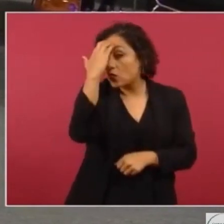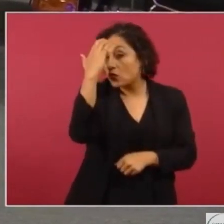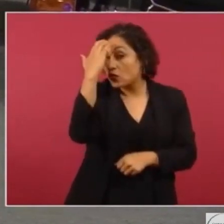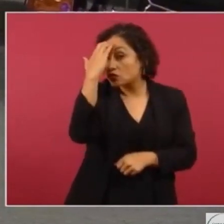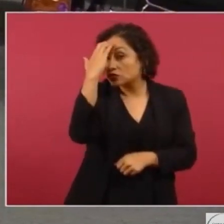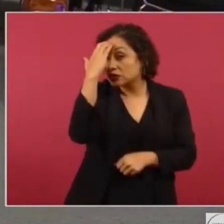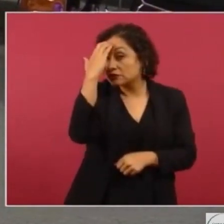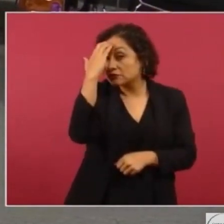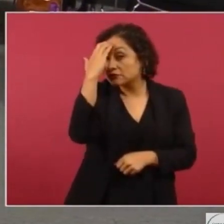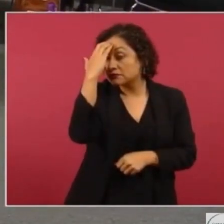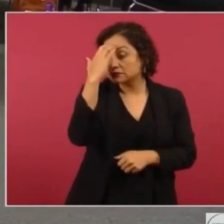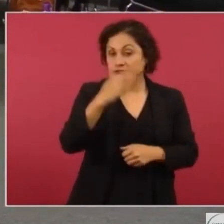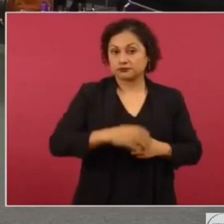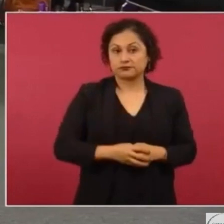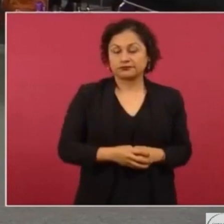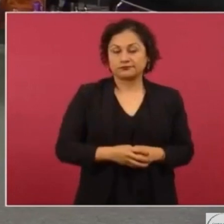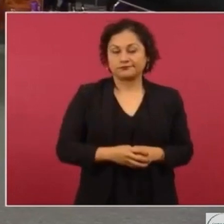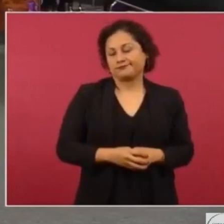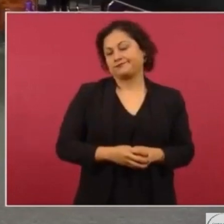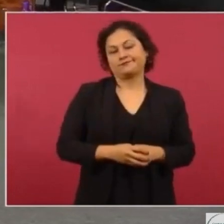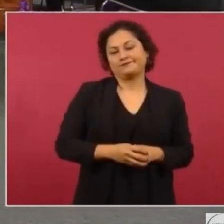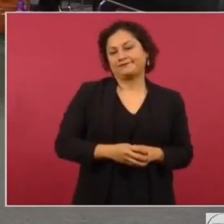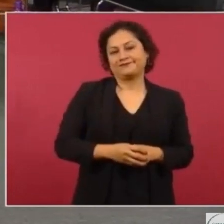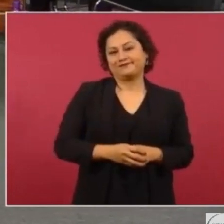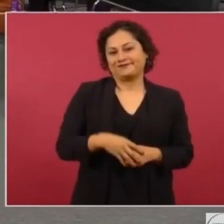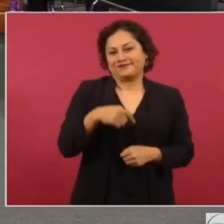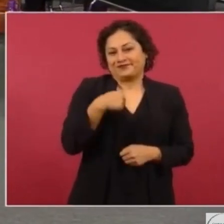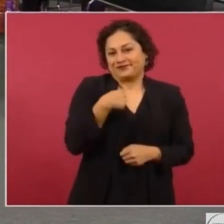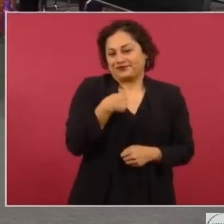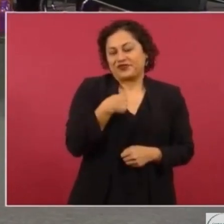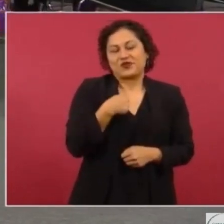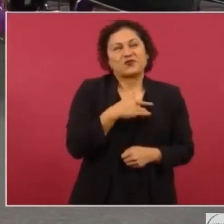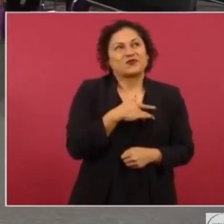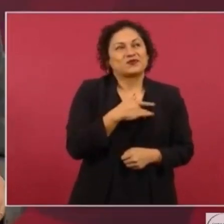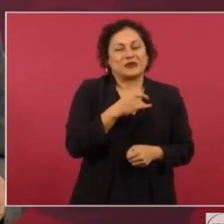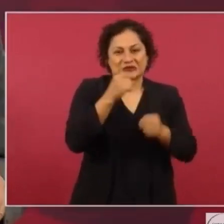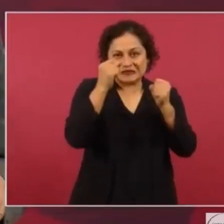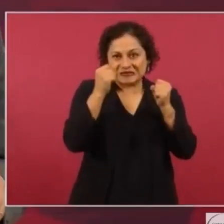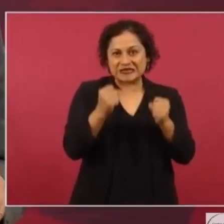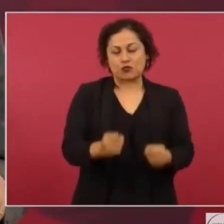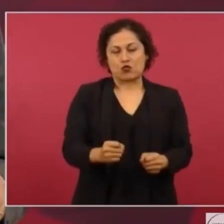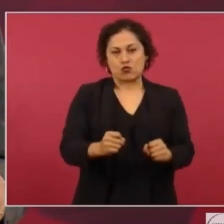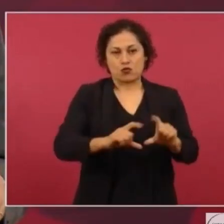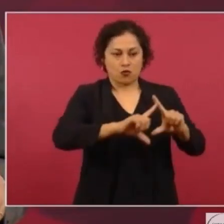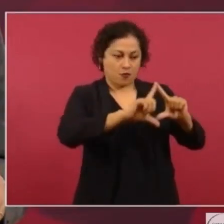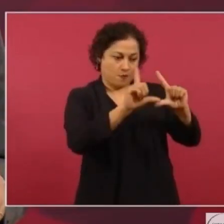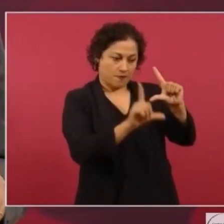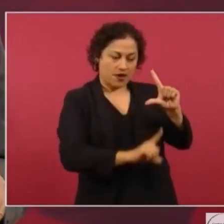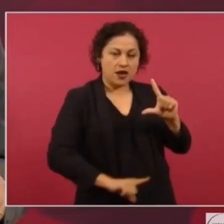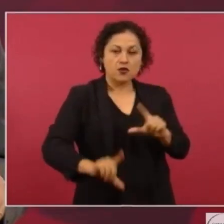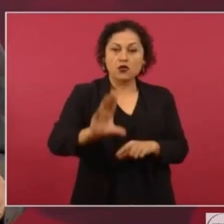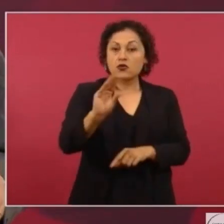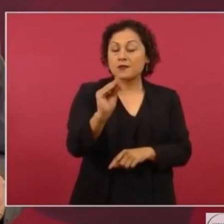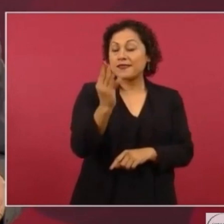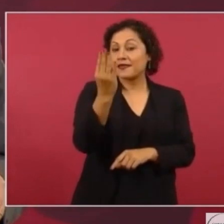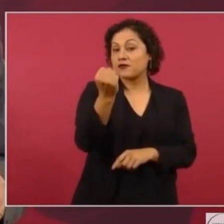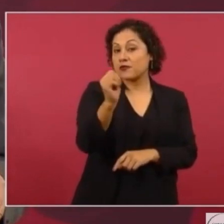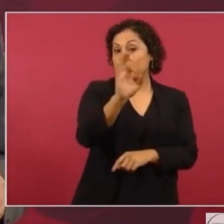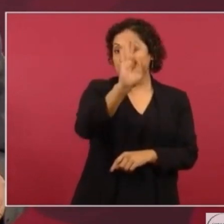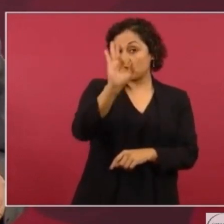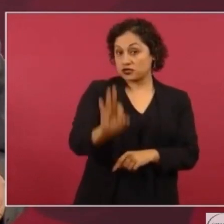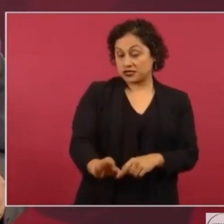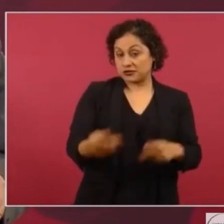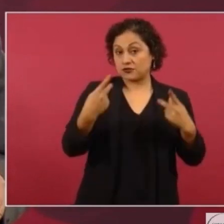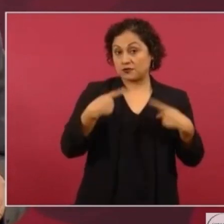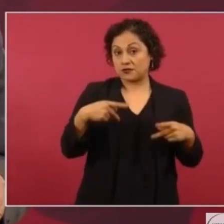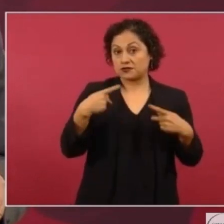Y les puedo garantizar que el 99% de los mexicanos no saben quiénes son